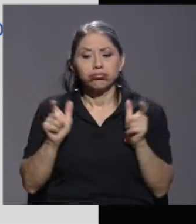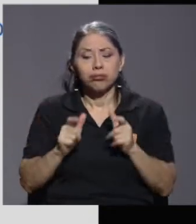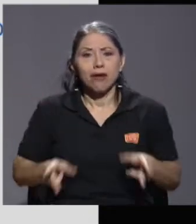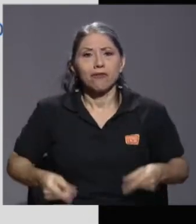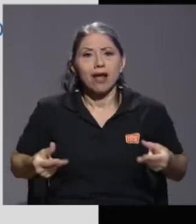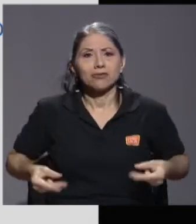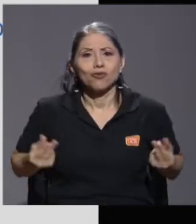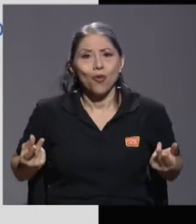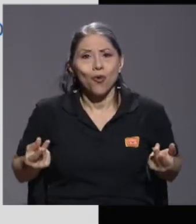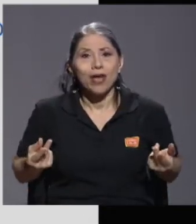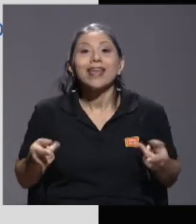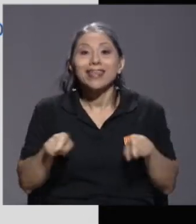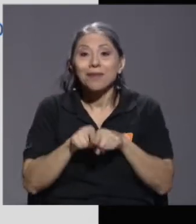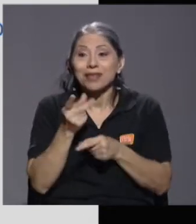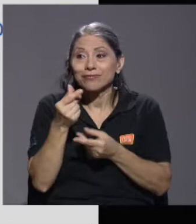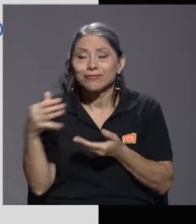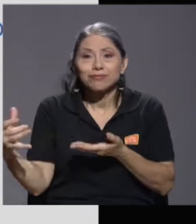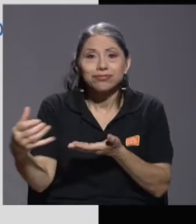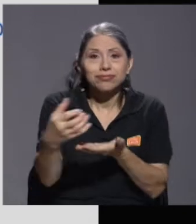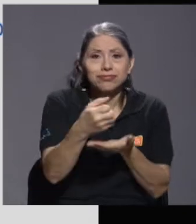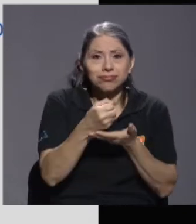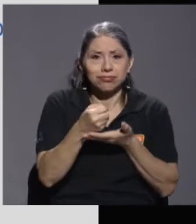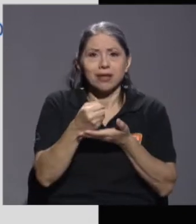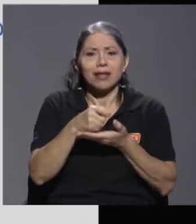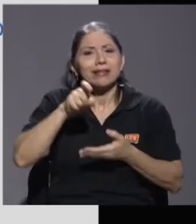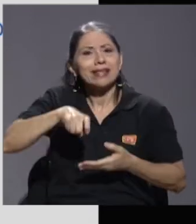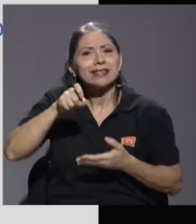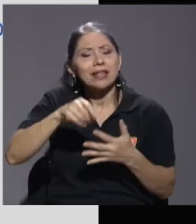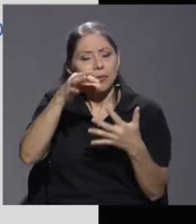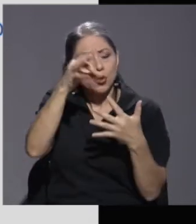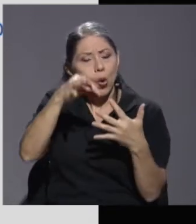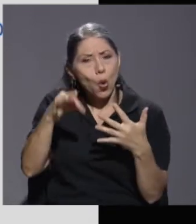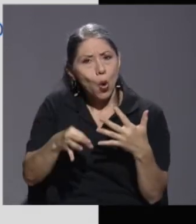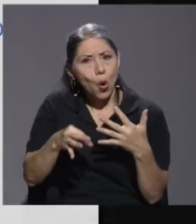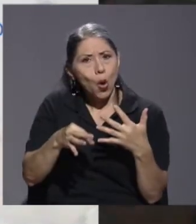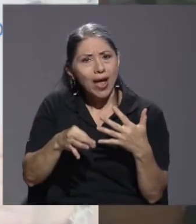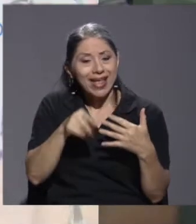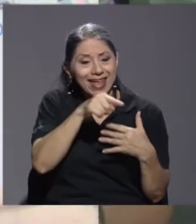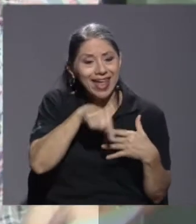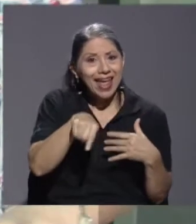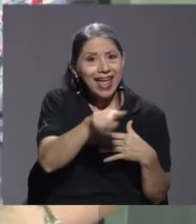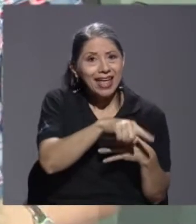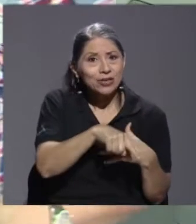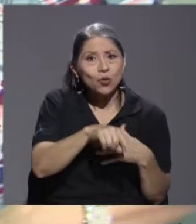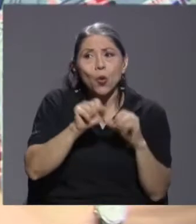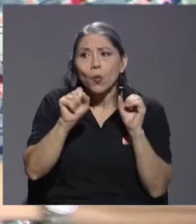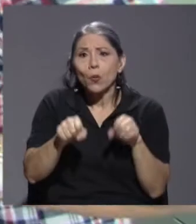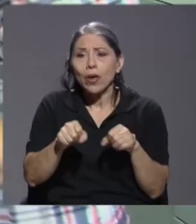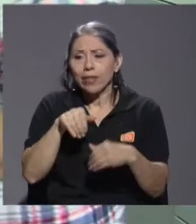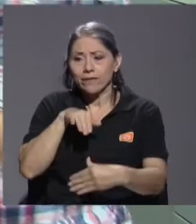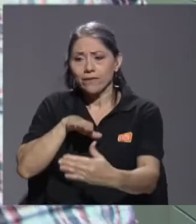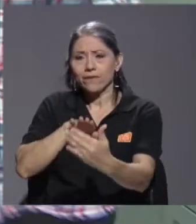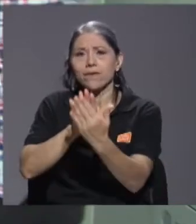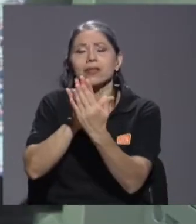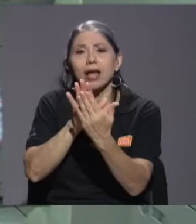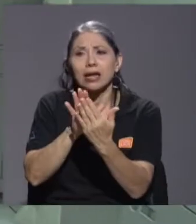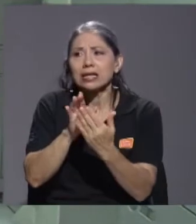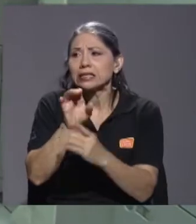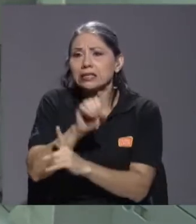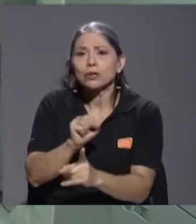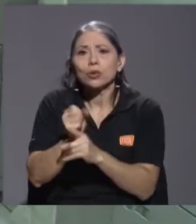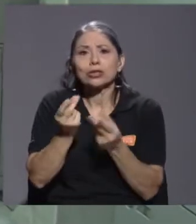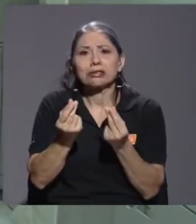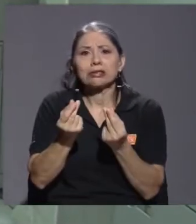recaudar. Ocupamos buscar alternativas que combinen esos dos elementos con el fin de enfrentar el déficit fiscal, que era difícil